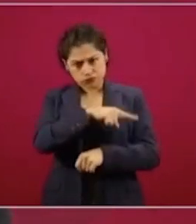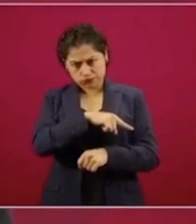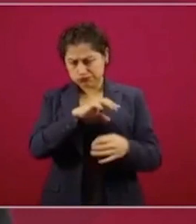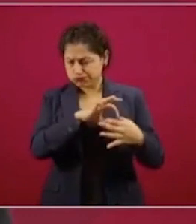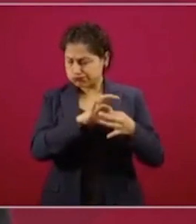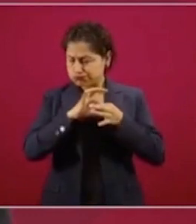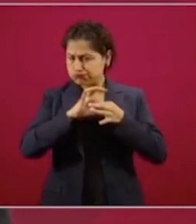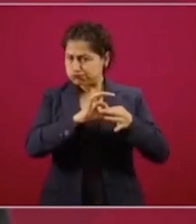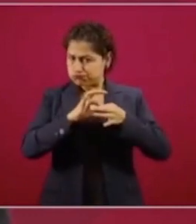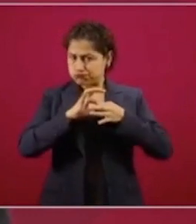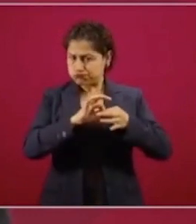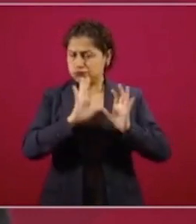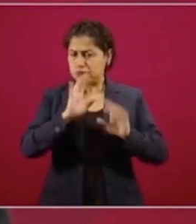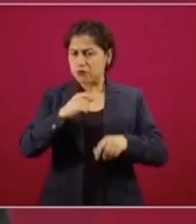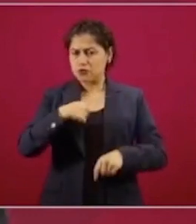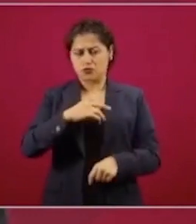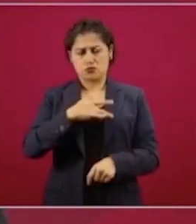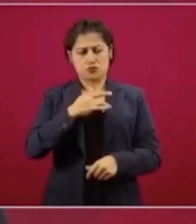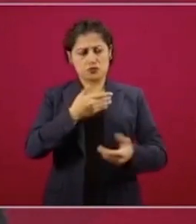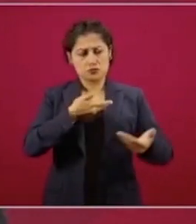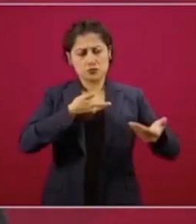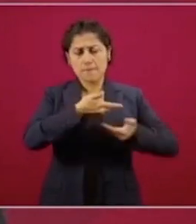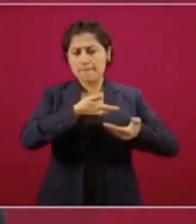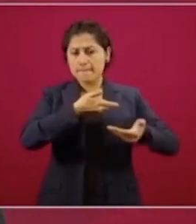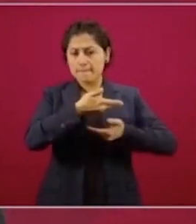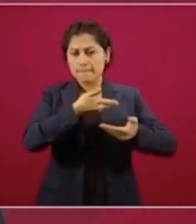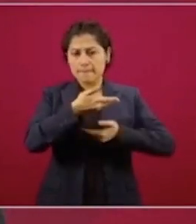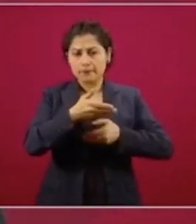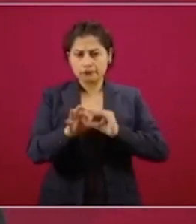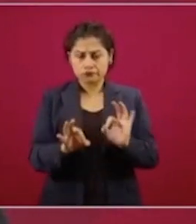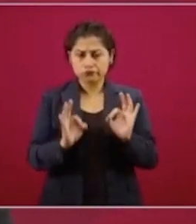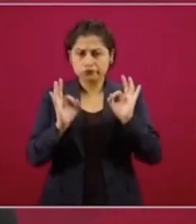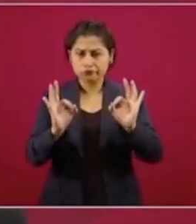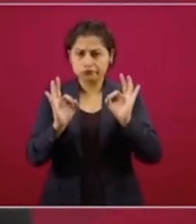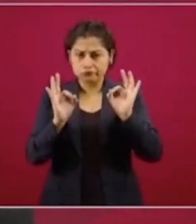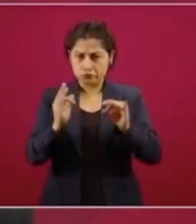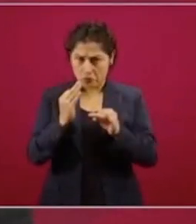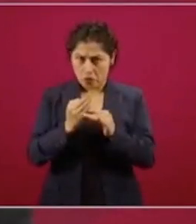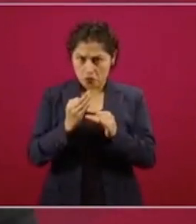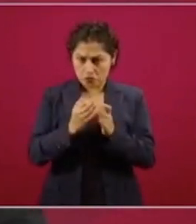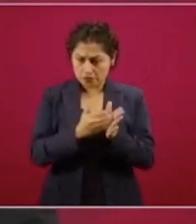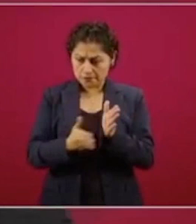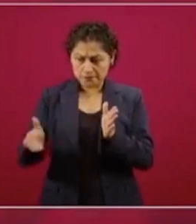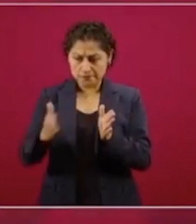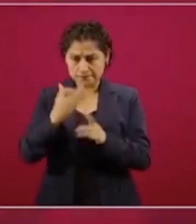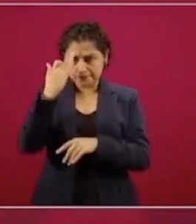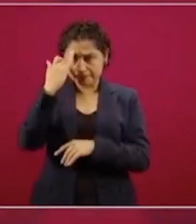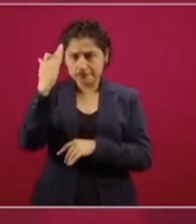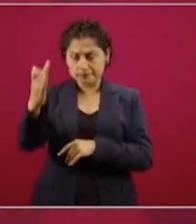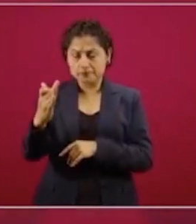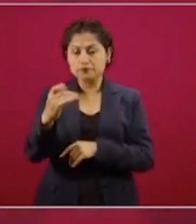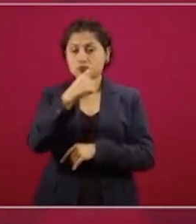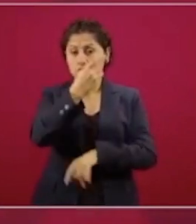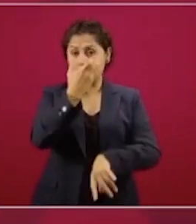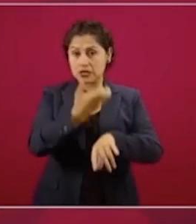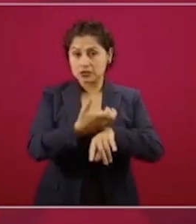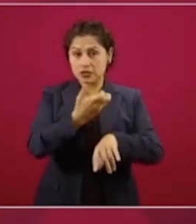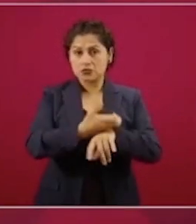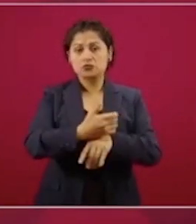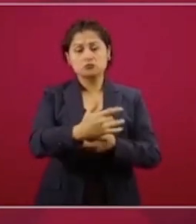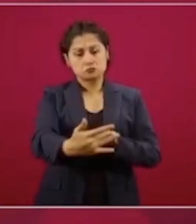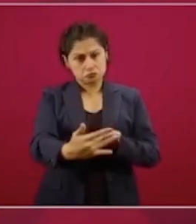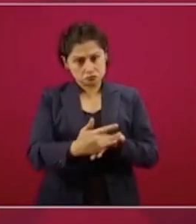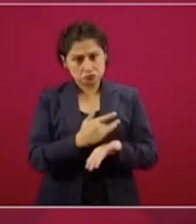una cooperación ejemplar en lo que ha sido este proceso, incluyendo el respaldo de los Estados Unidos para facilitar el